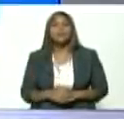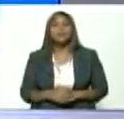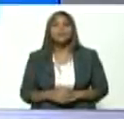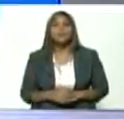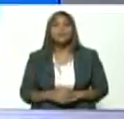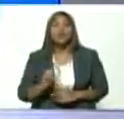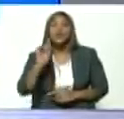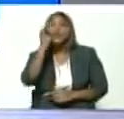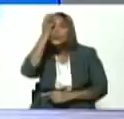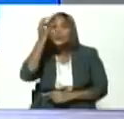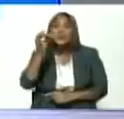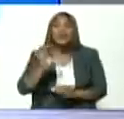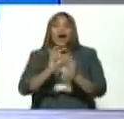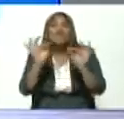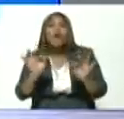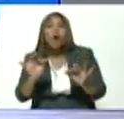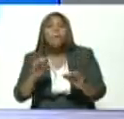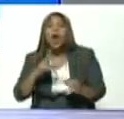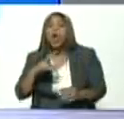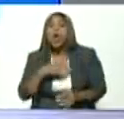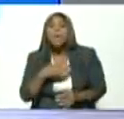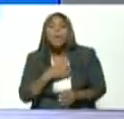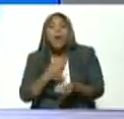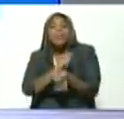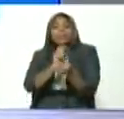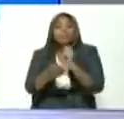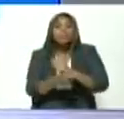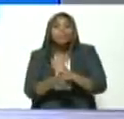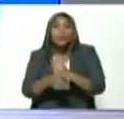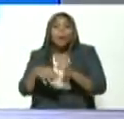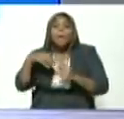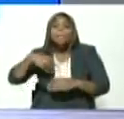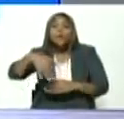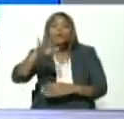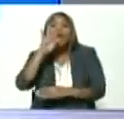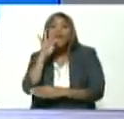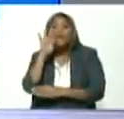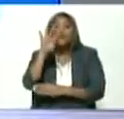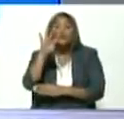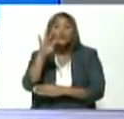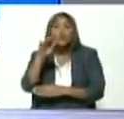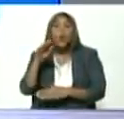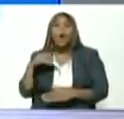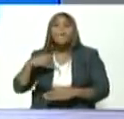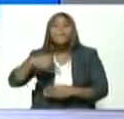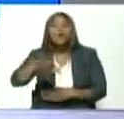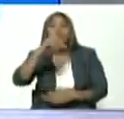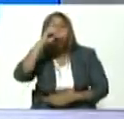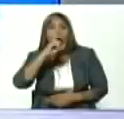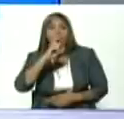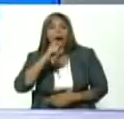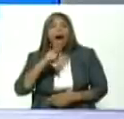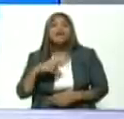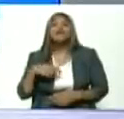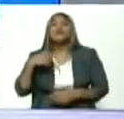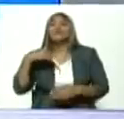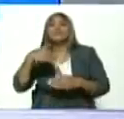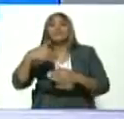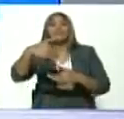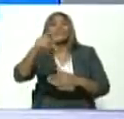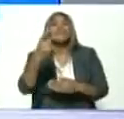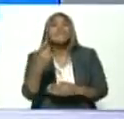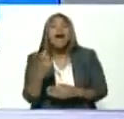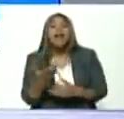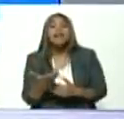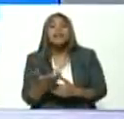única forma de hacer irreversible hacia el futuro hacia los años y décadas por venir a